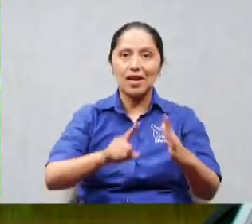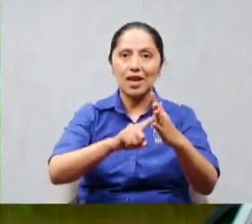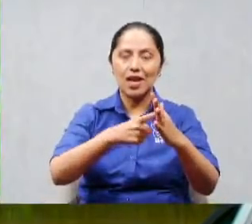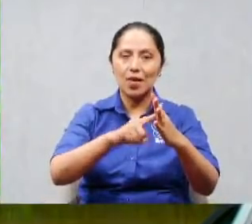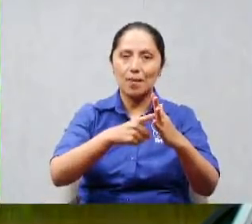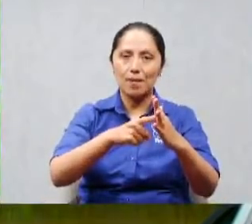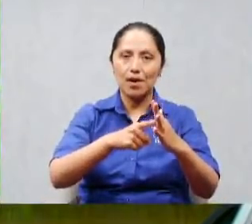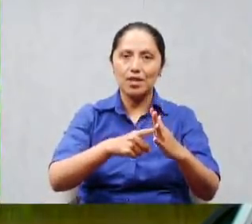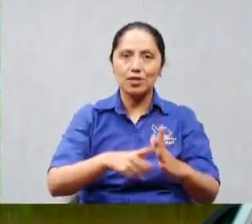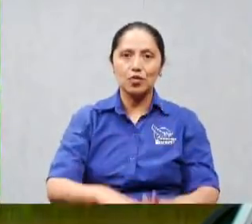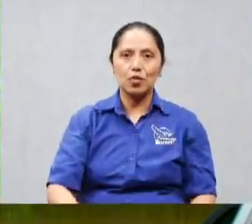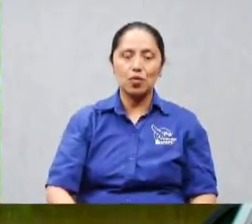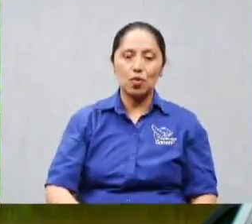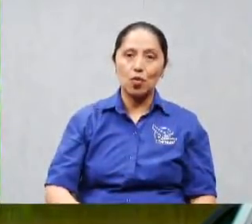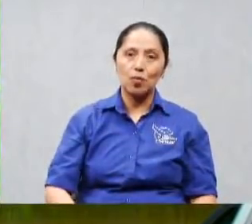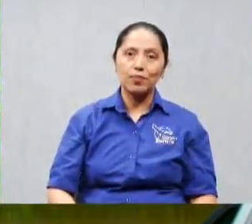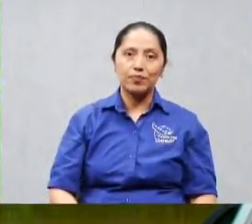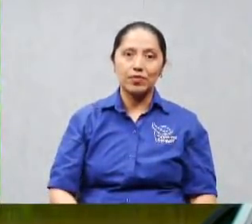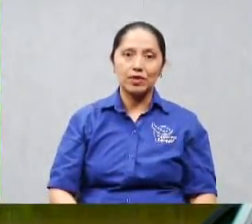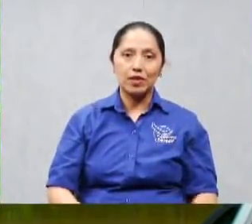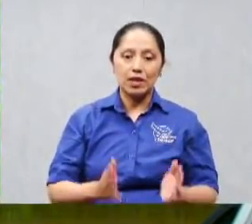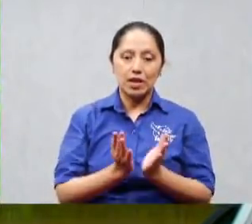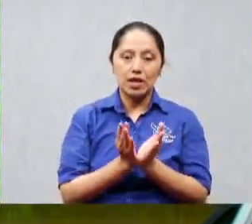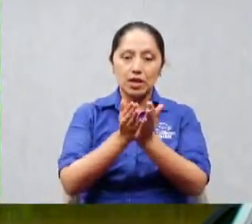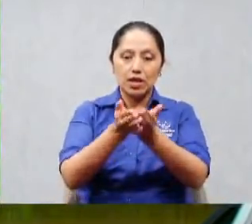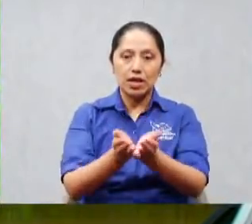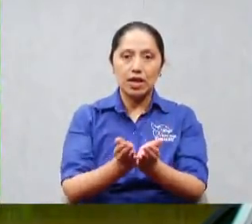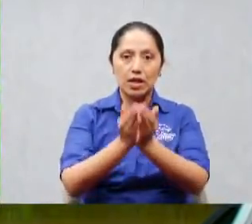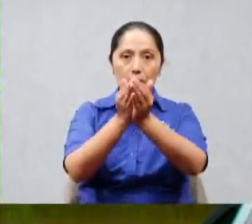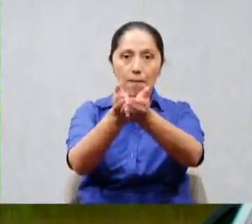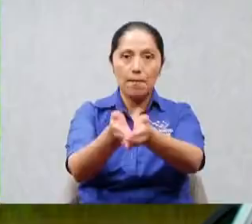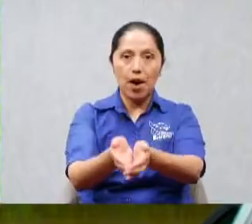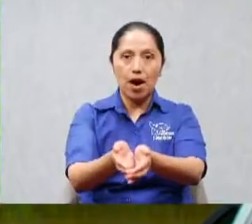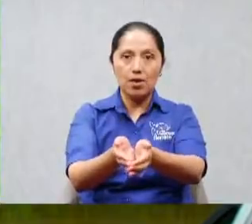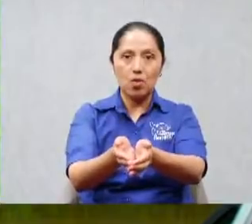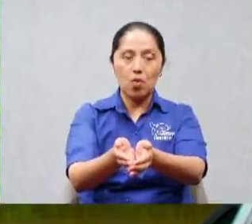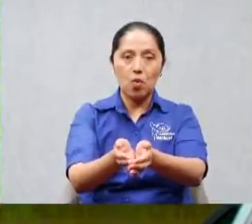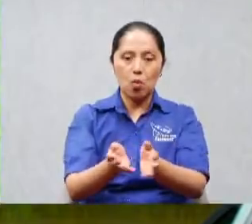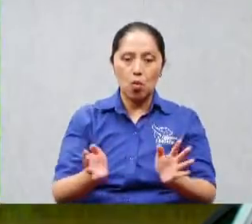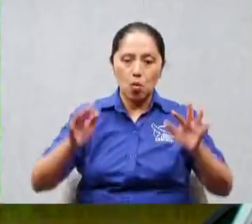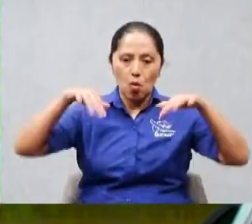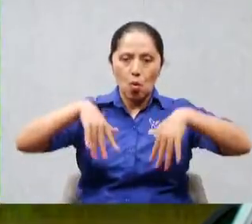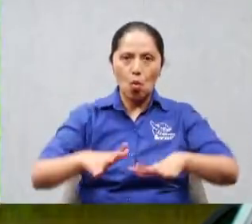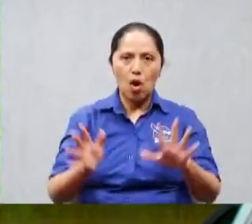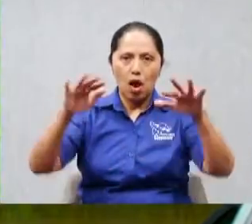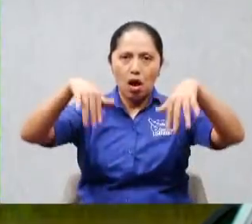tormenta y todos los paganos estaban hasta en ayuno